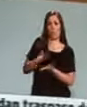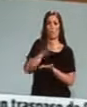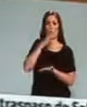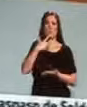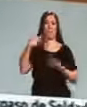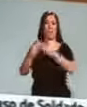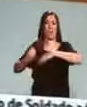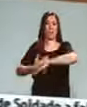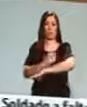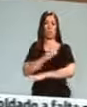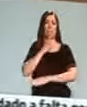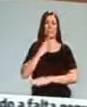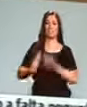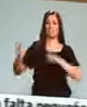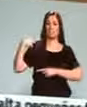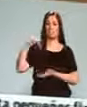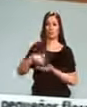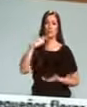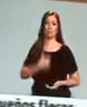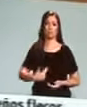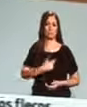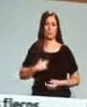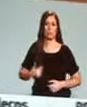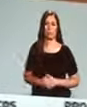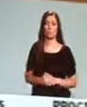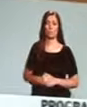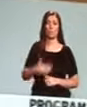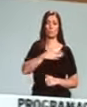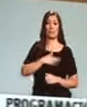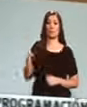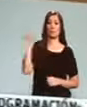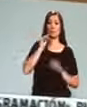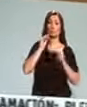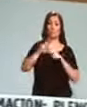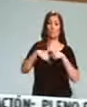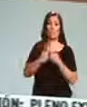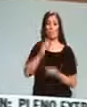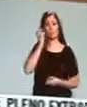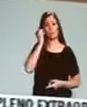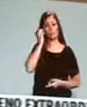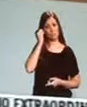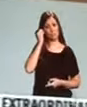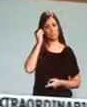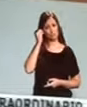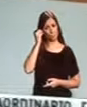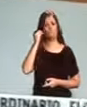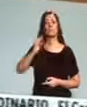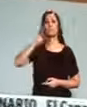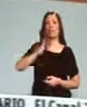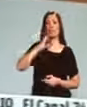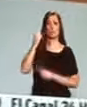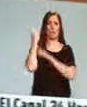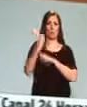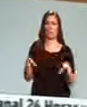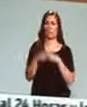accidente ferroviario de Santiago de Compostela. Quiero desde aquí reiterar a sus familias el cariño y el amor de